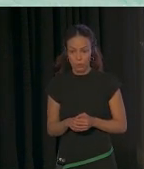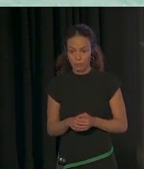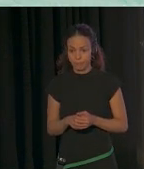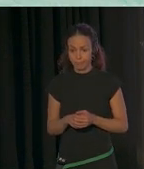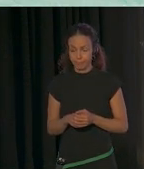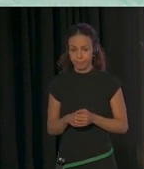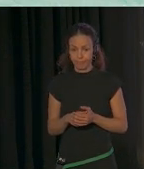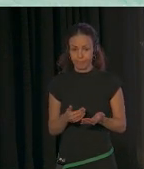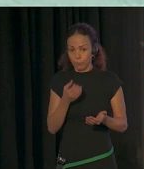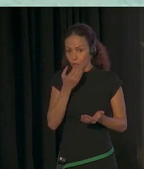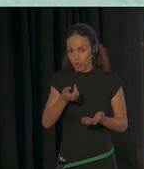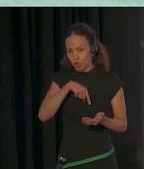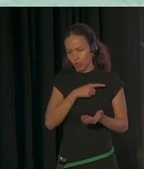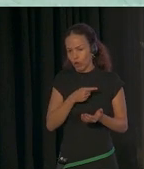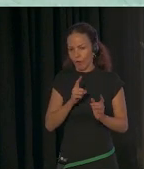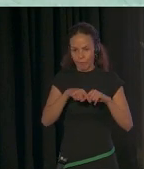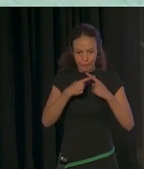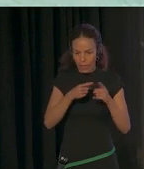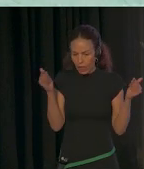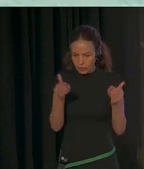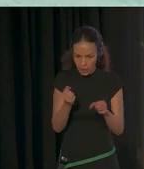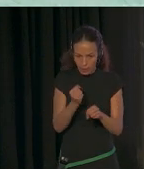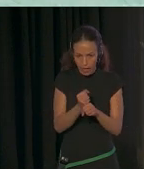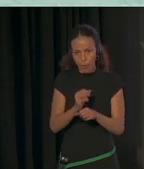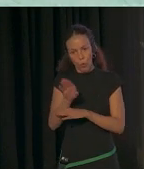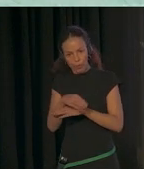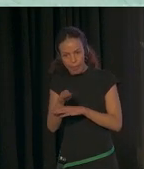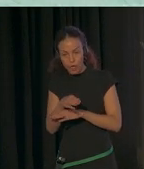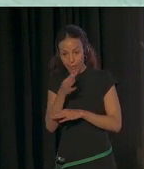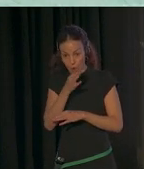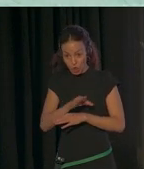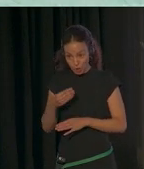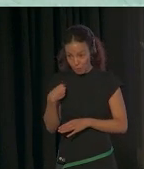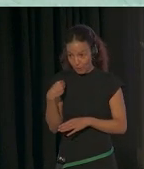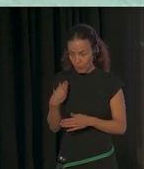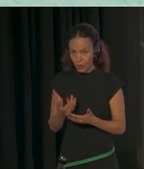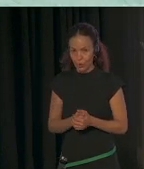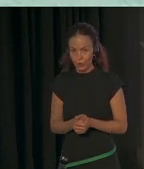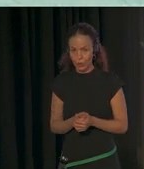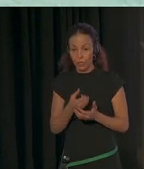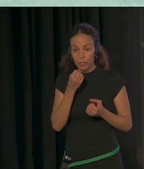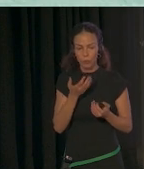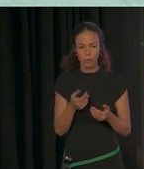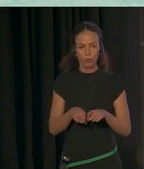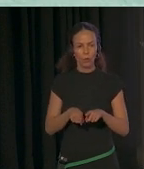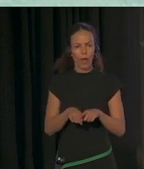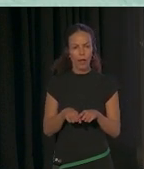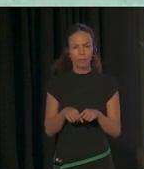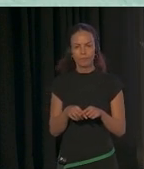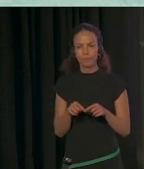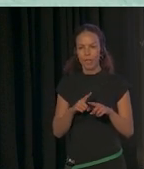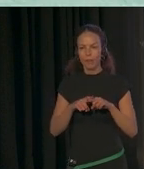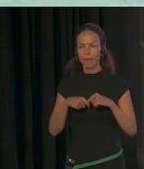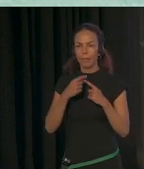bueno, trabajamos con familias, con cuidadores de estos niños, y bueno, son familias y padres como